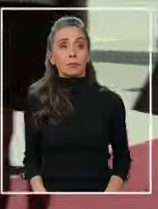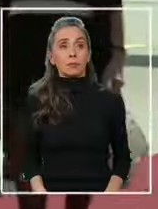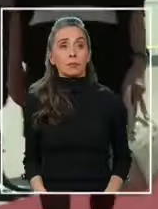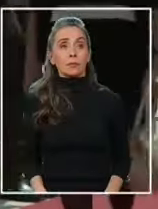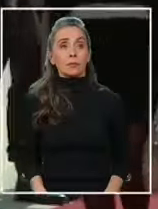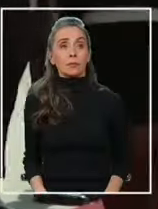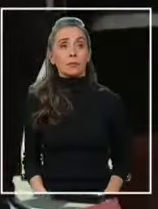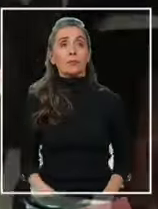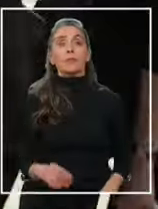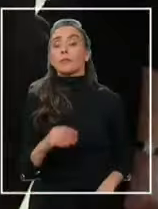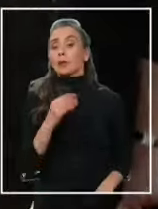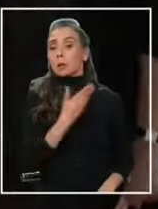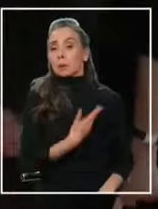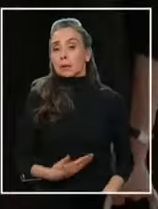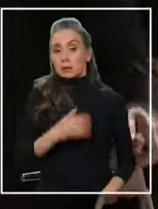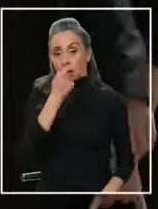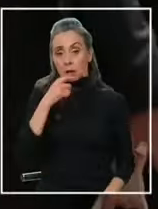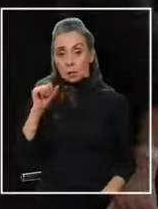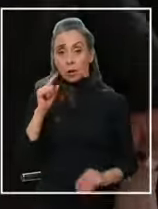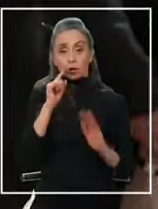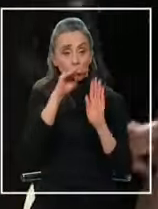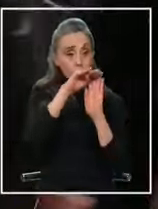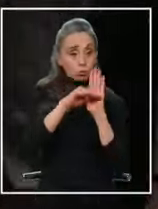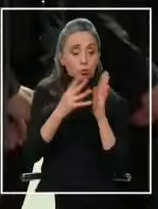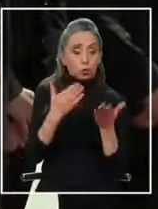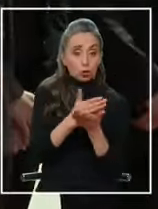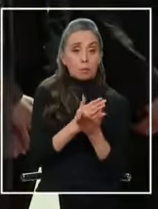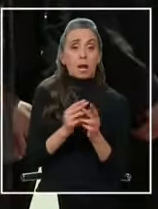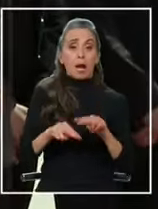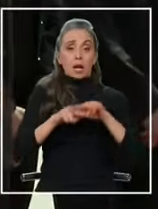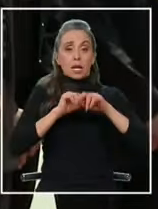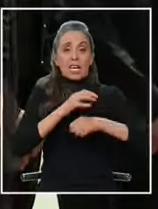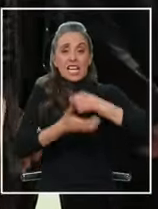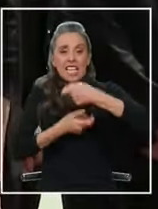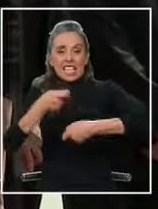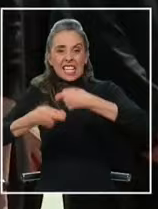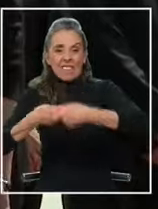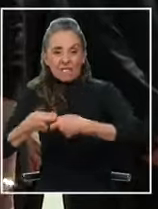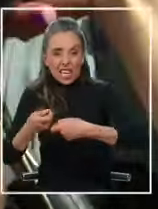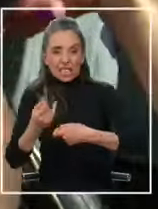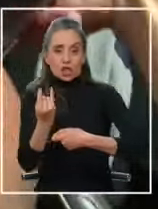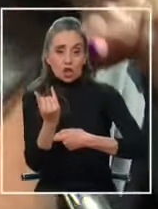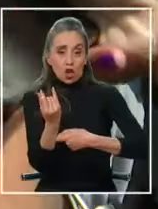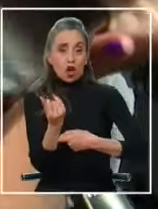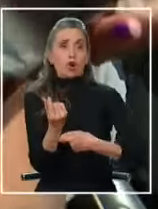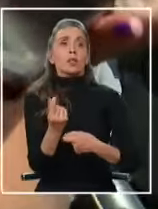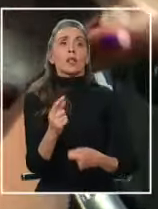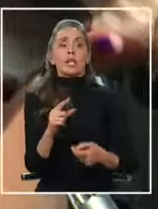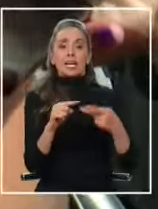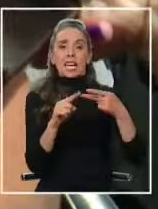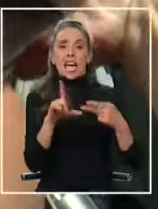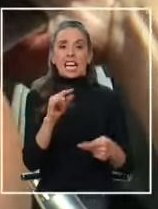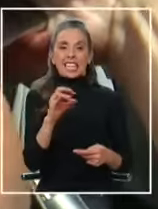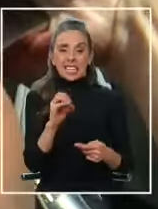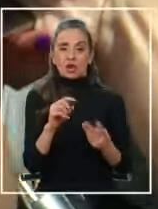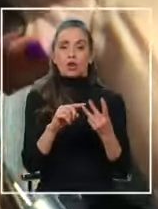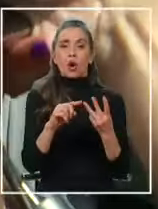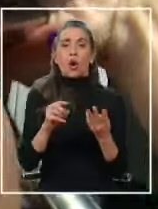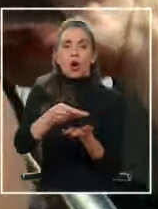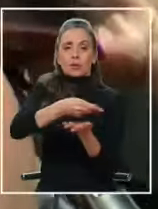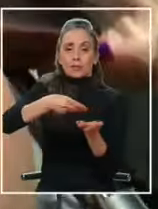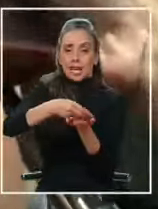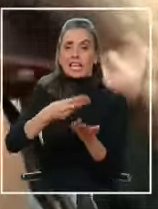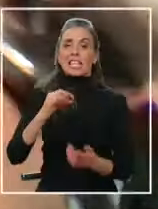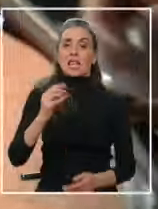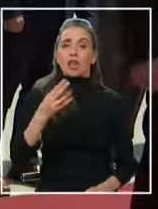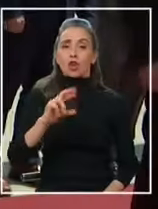Tenemos una agenda muy intensa en materia de inversiones, en materia de litio, de hidrógeno verde, también